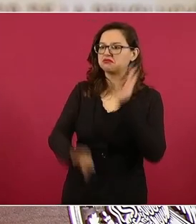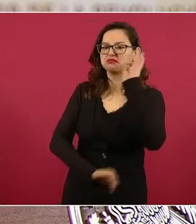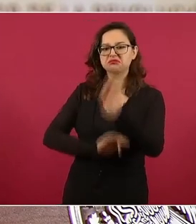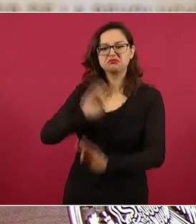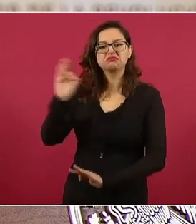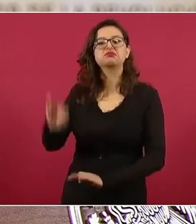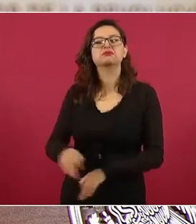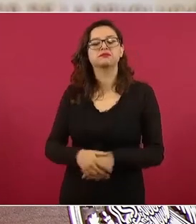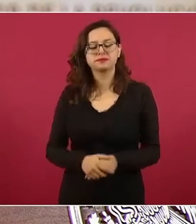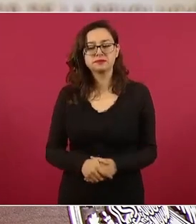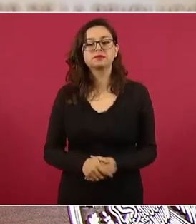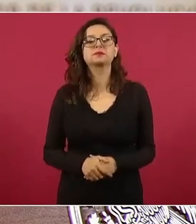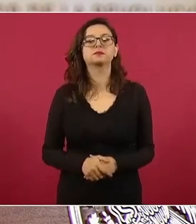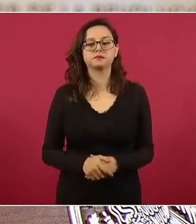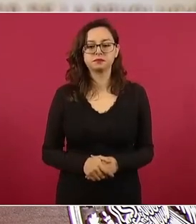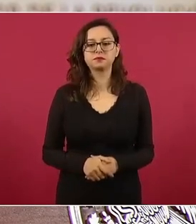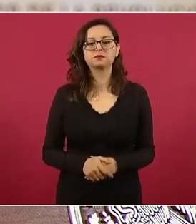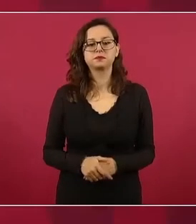como